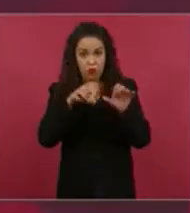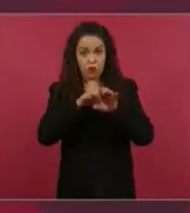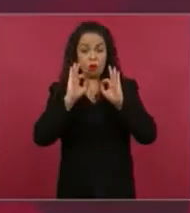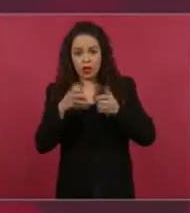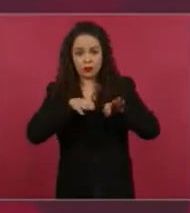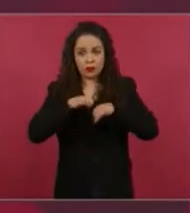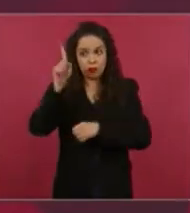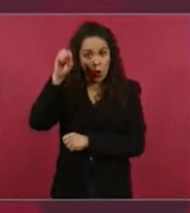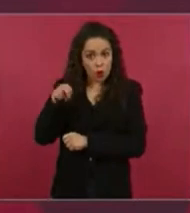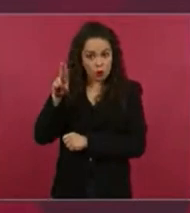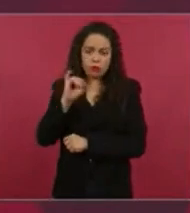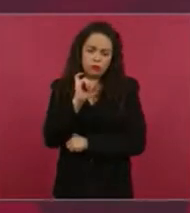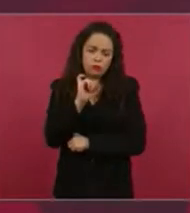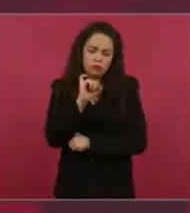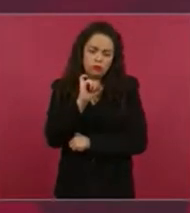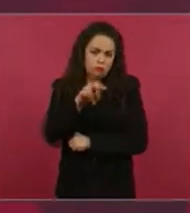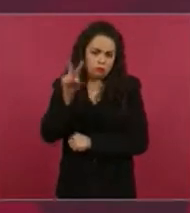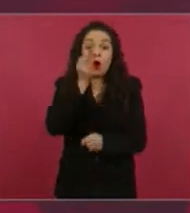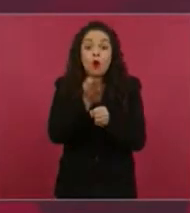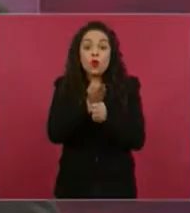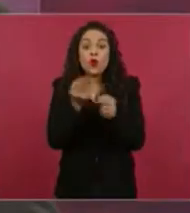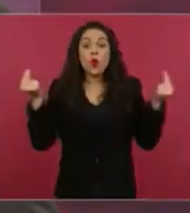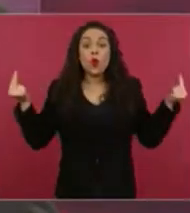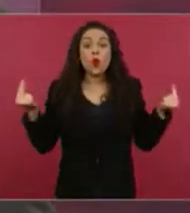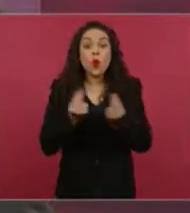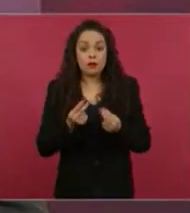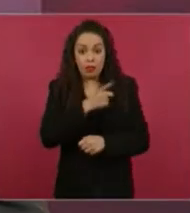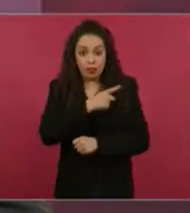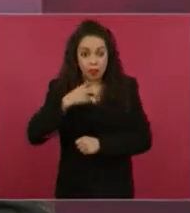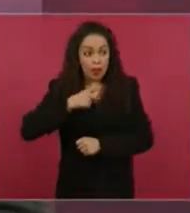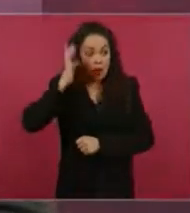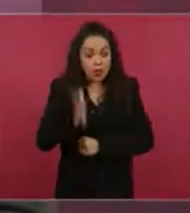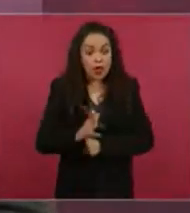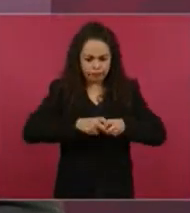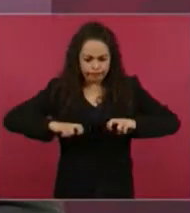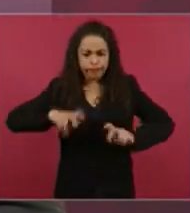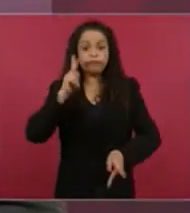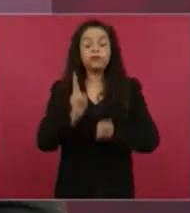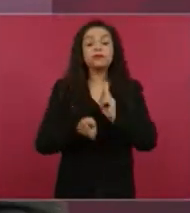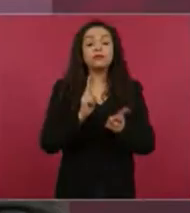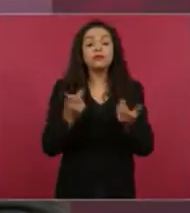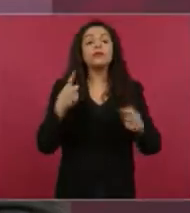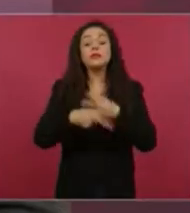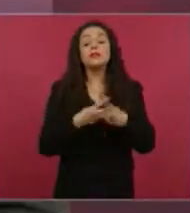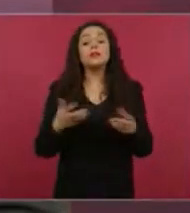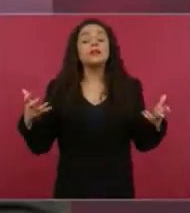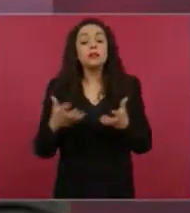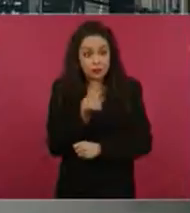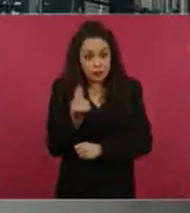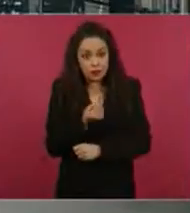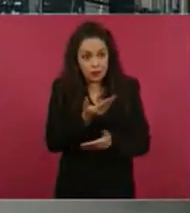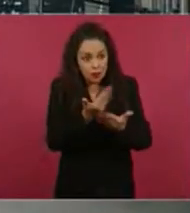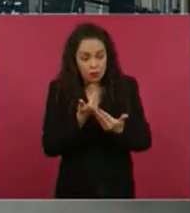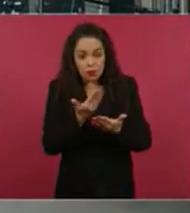urgencia hoy deberían estar convocando a una asamblea de todos los países miembros y buscar